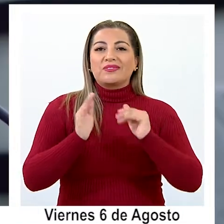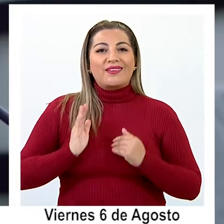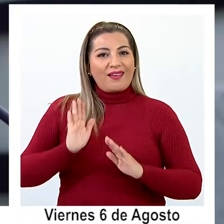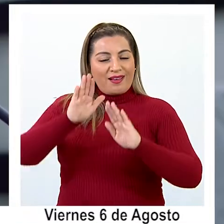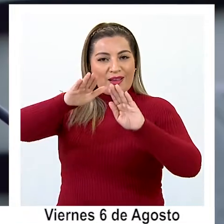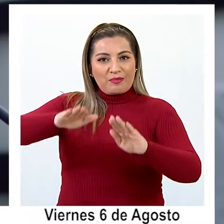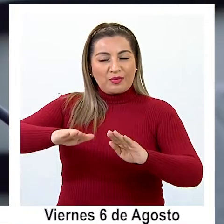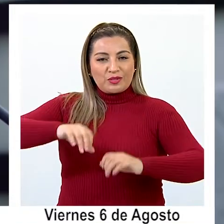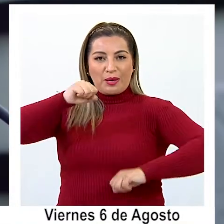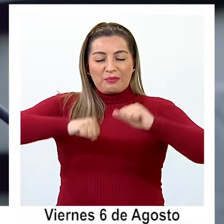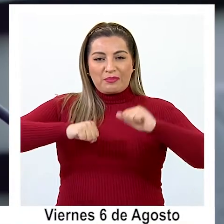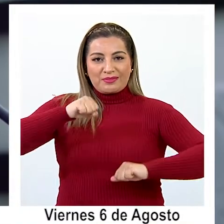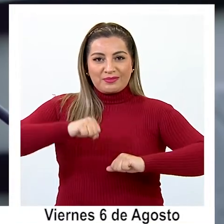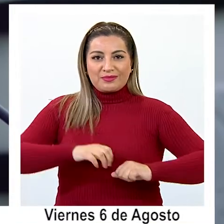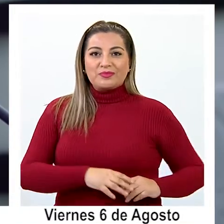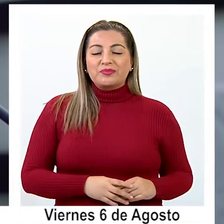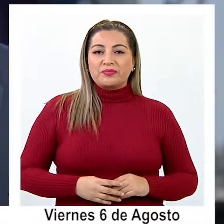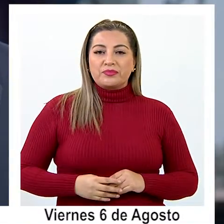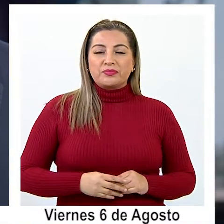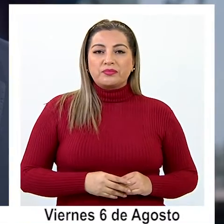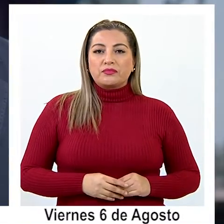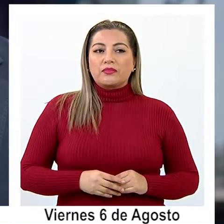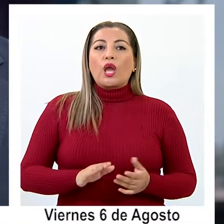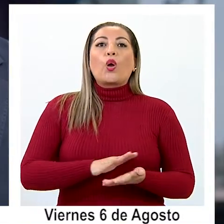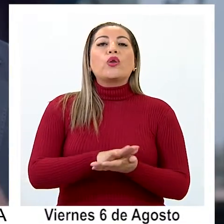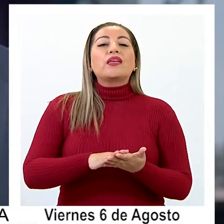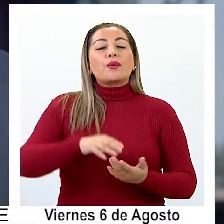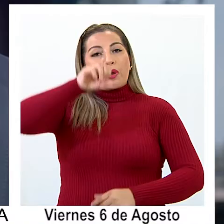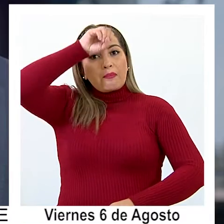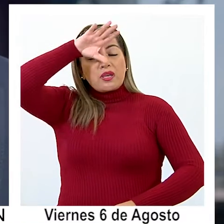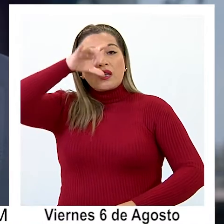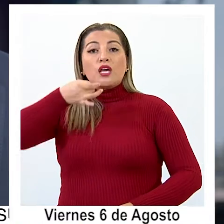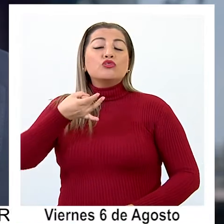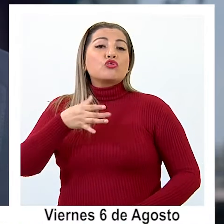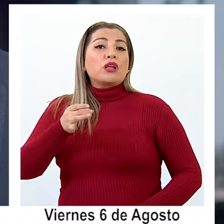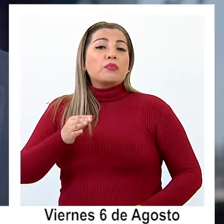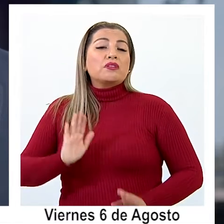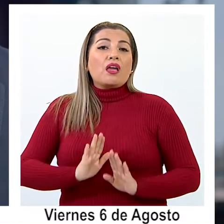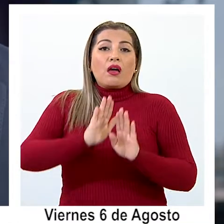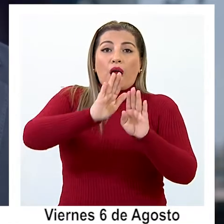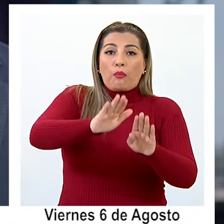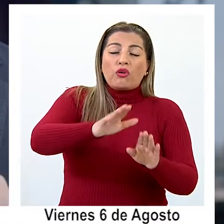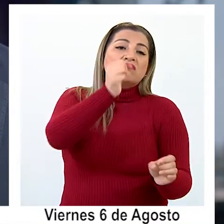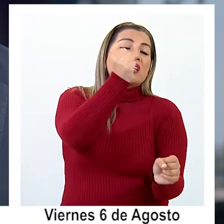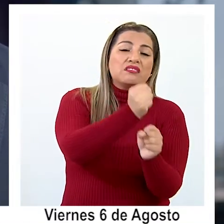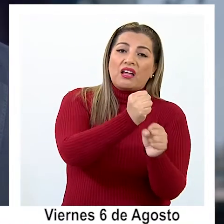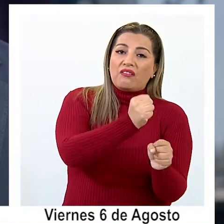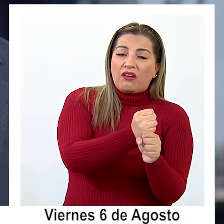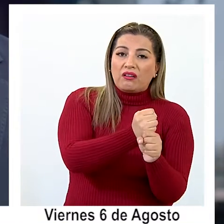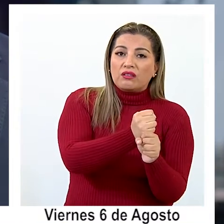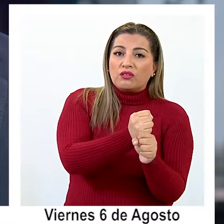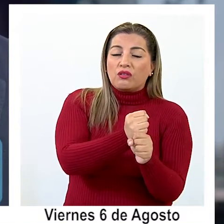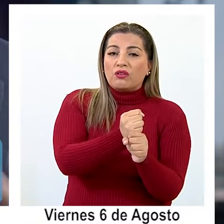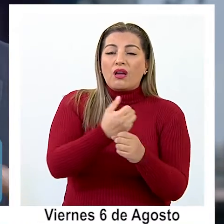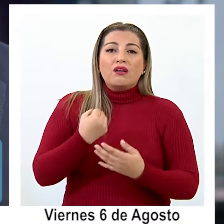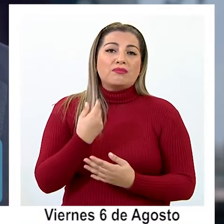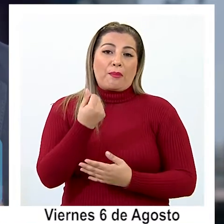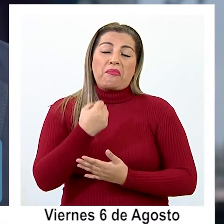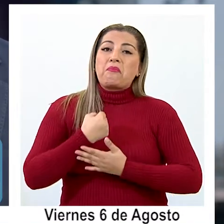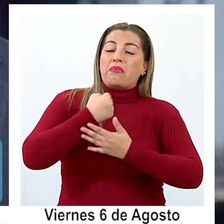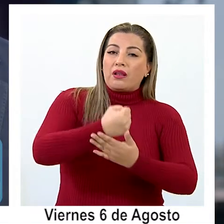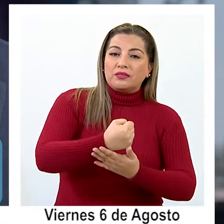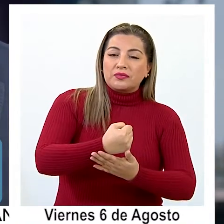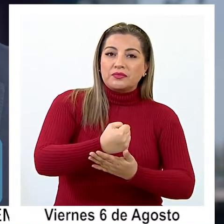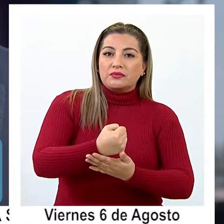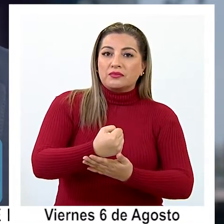aporte de la empresa privada. Esto es un ejemplo más de cómo la minería no solamente contribuye a nuestro país con empleo, con recaudación fiscal, aportando a